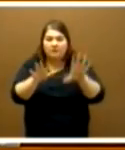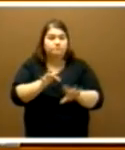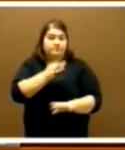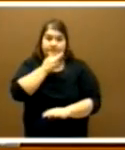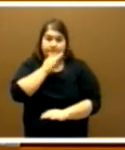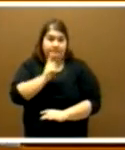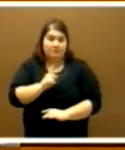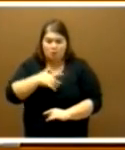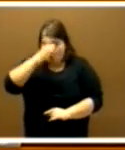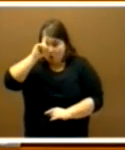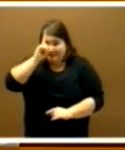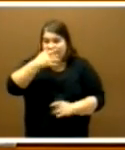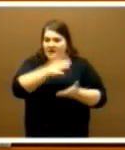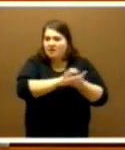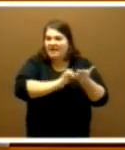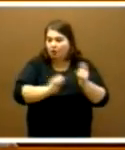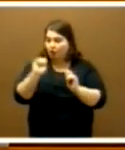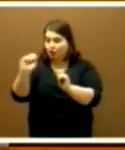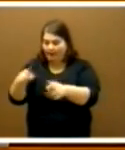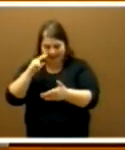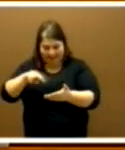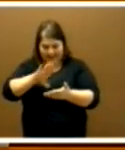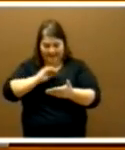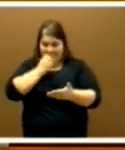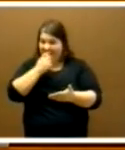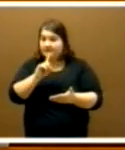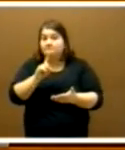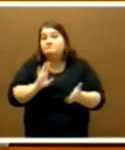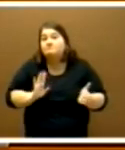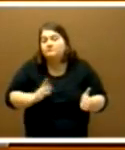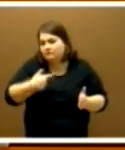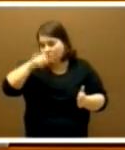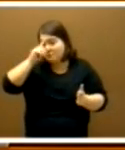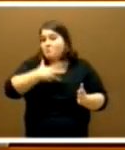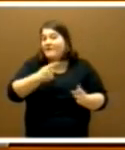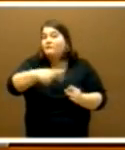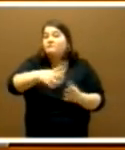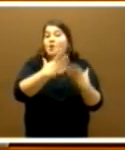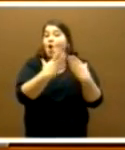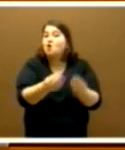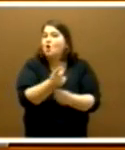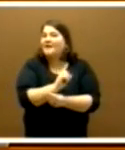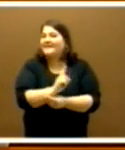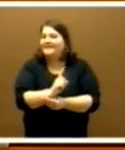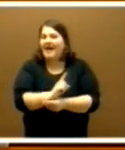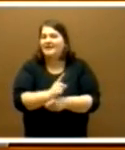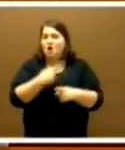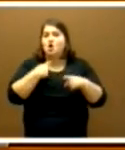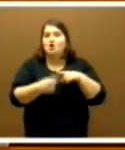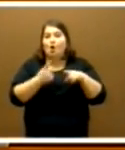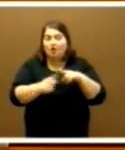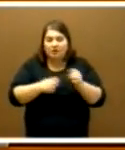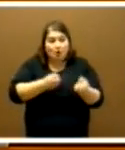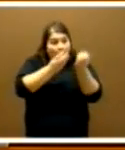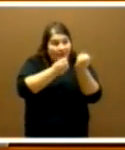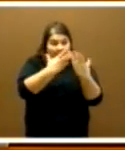sea por el texto que les hemos pasado, sino más bien porque no comprende muy bien las cosas que yo